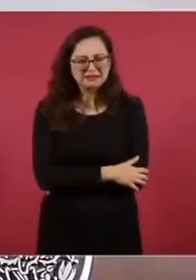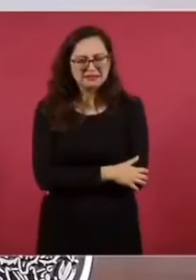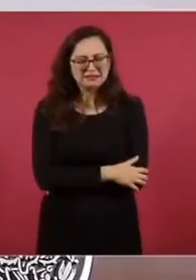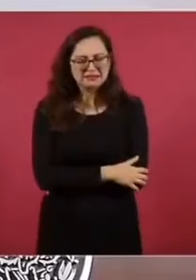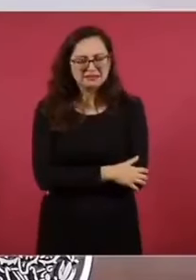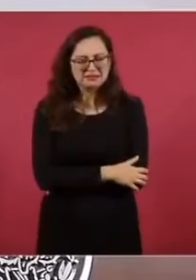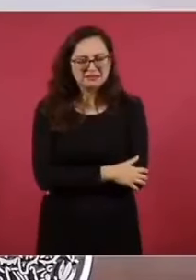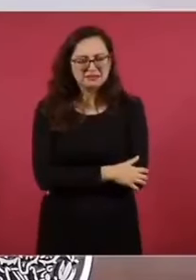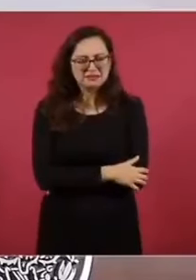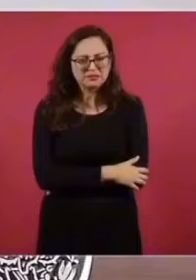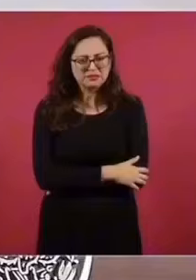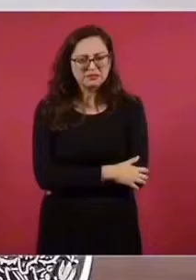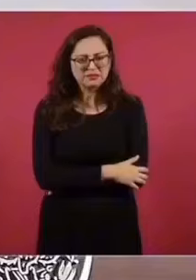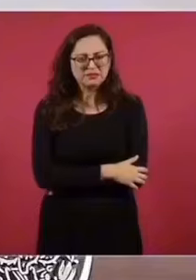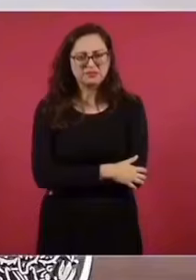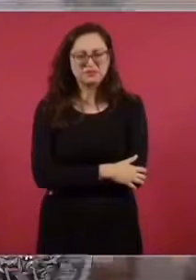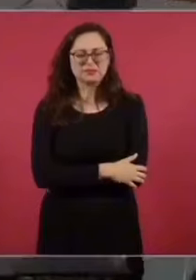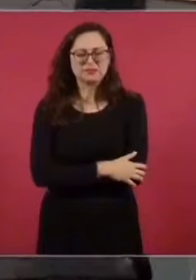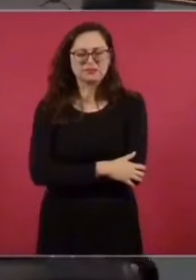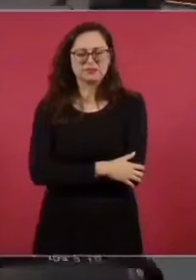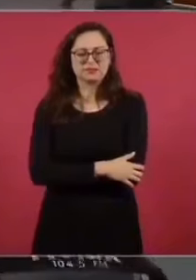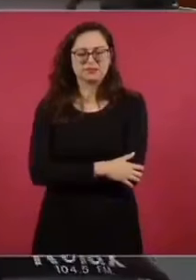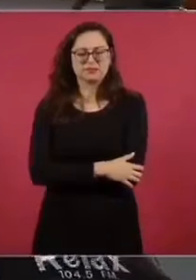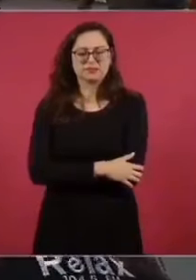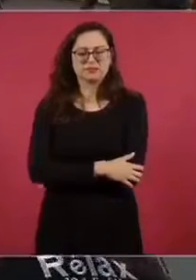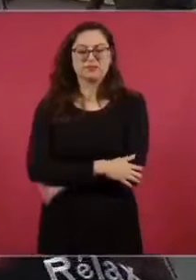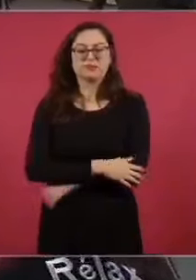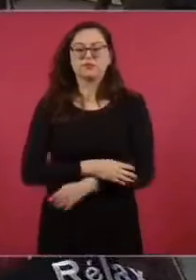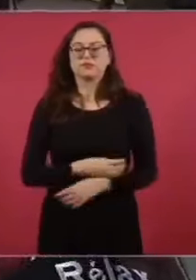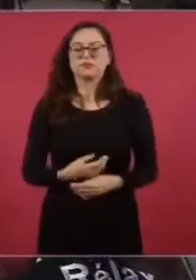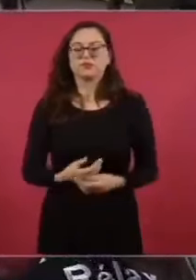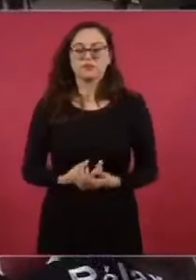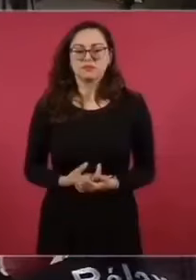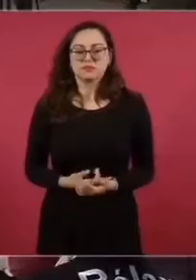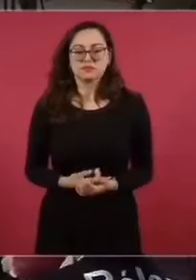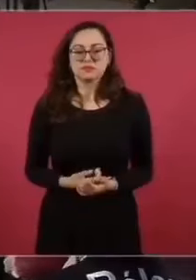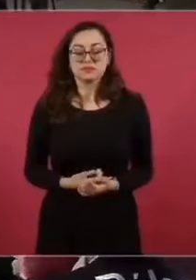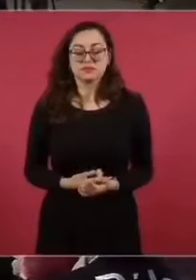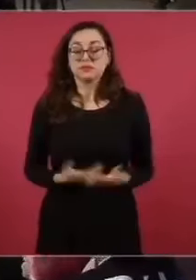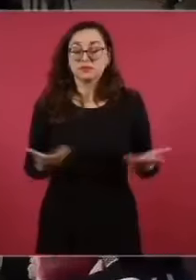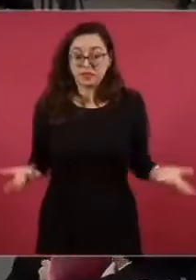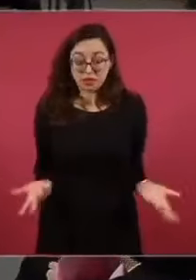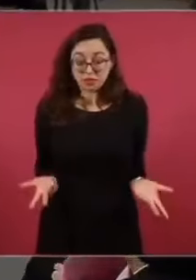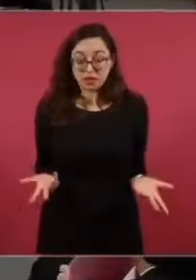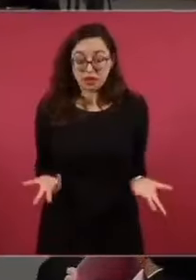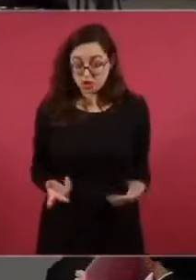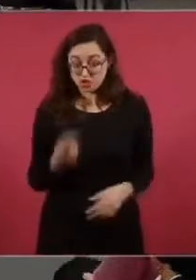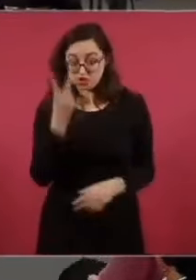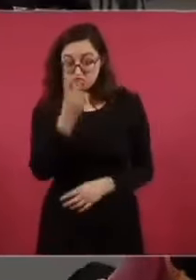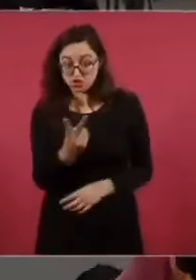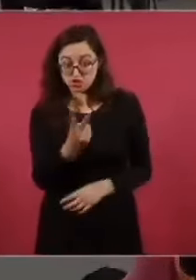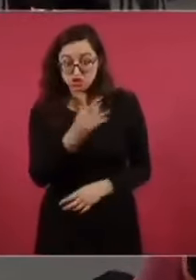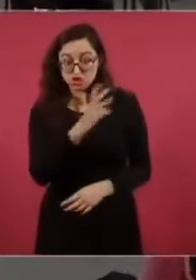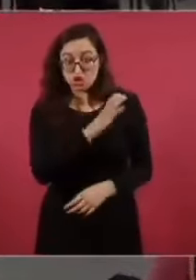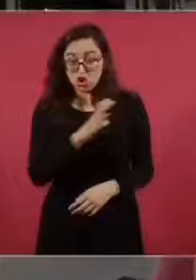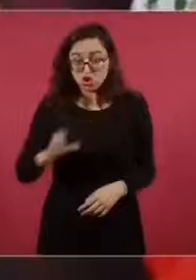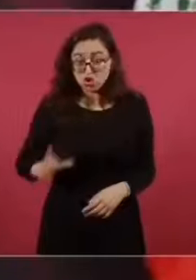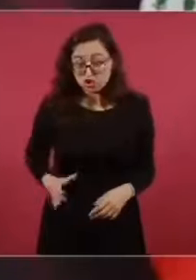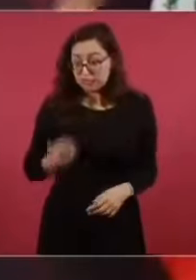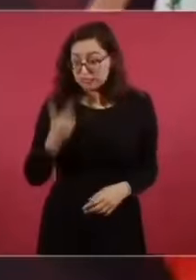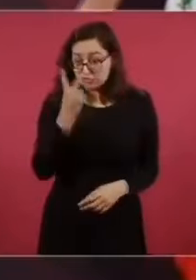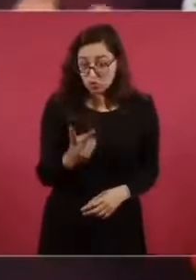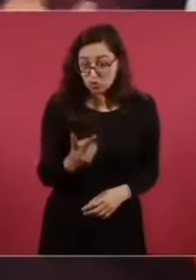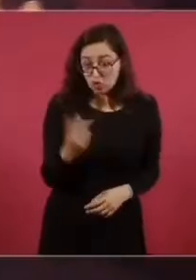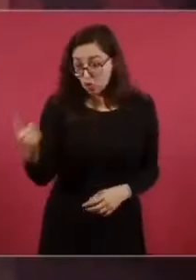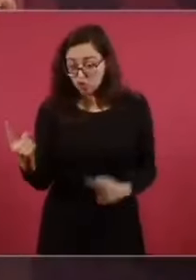Las dos partes que se cuenten todos